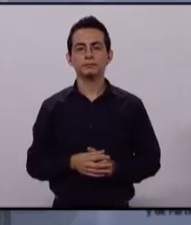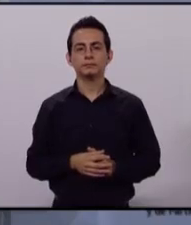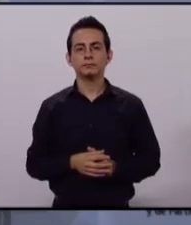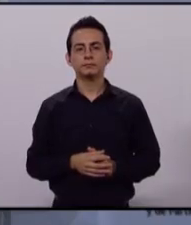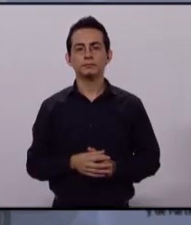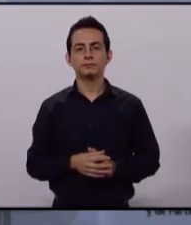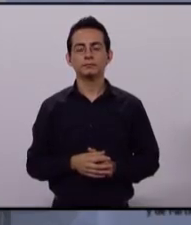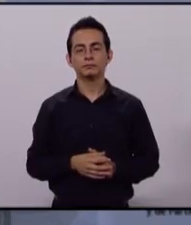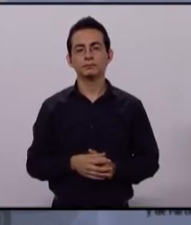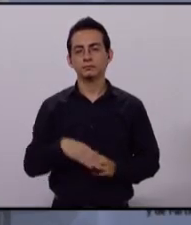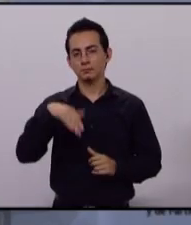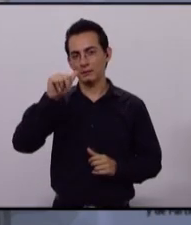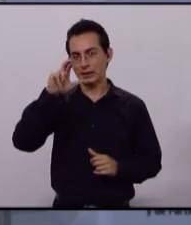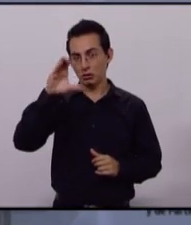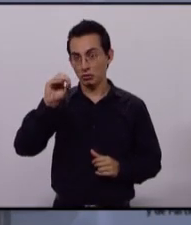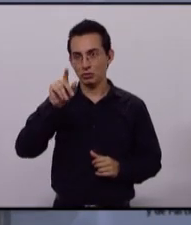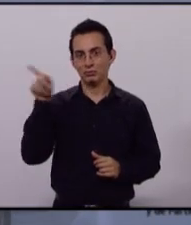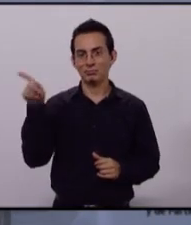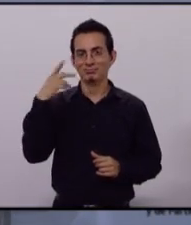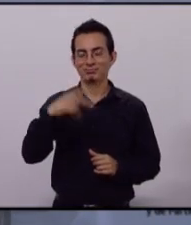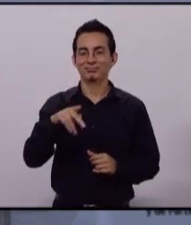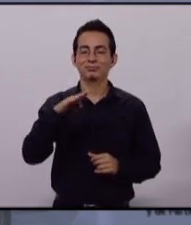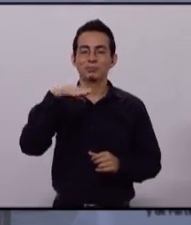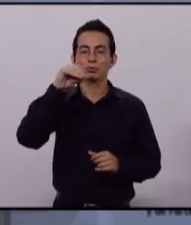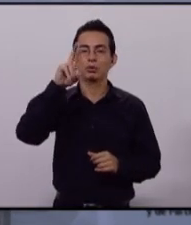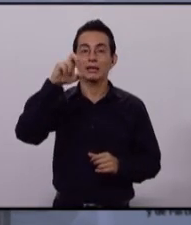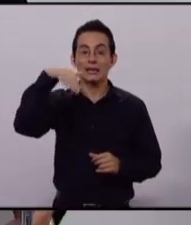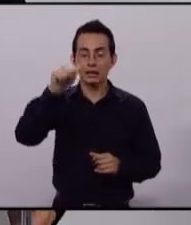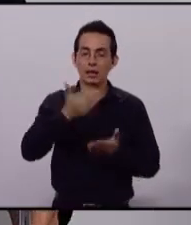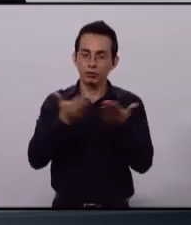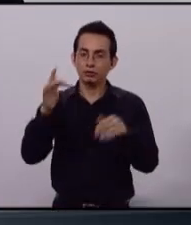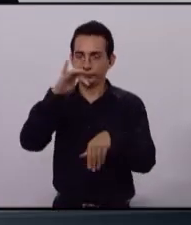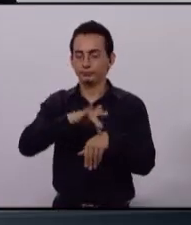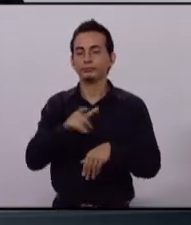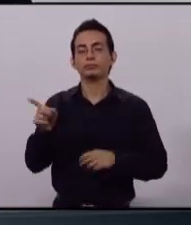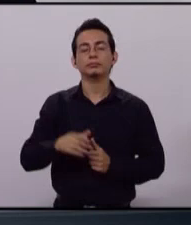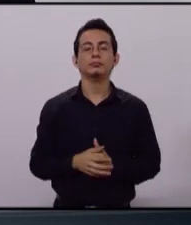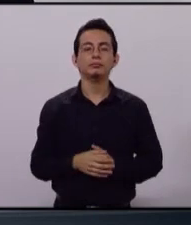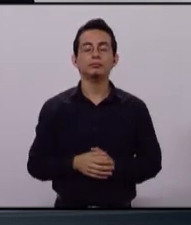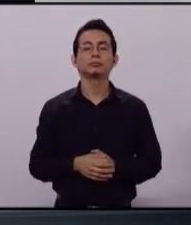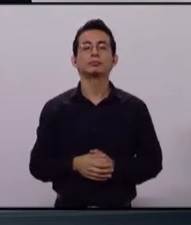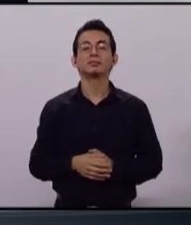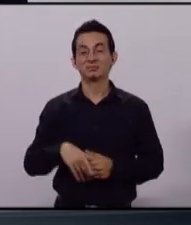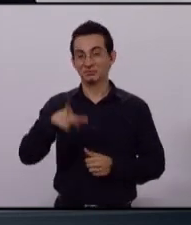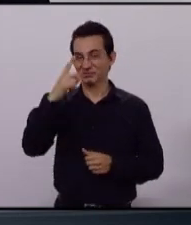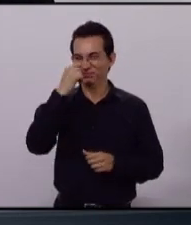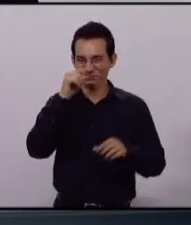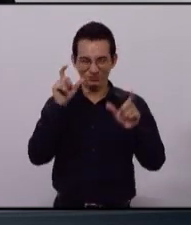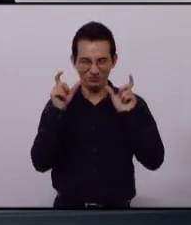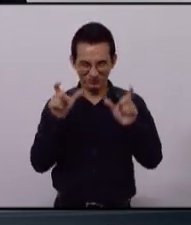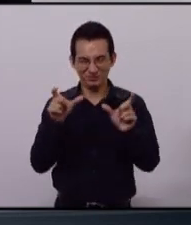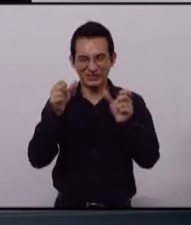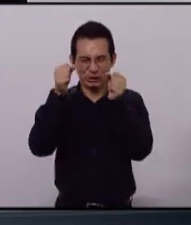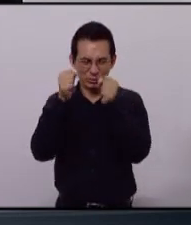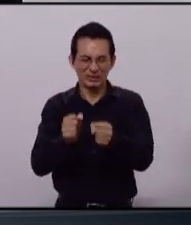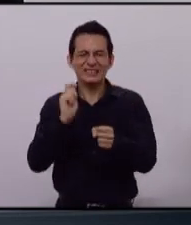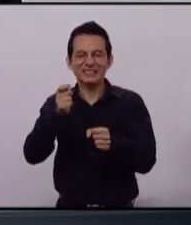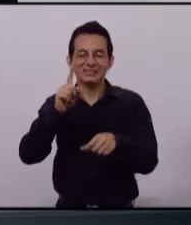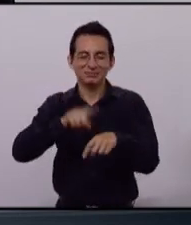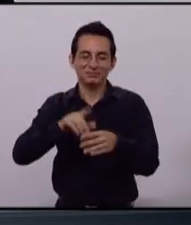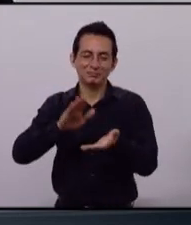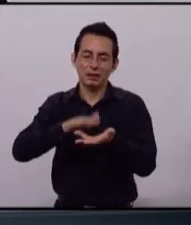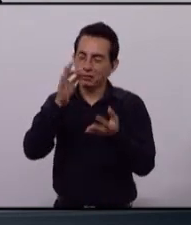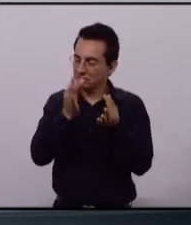Marco Tulio Rosas, candidato de Morena, es su turno. La seguridad es un derecho humano fundamental